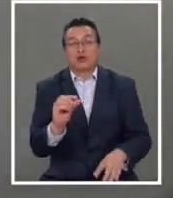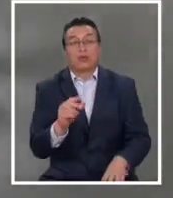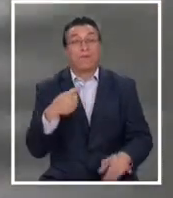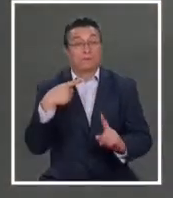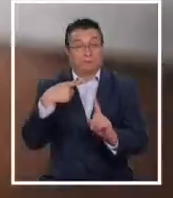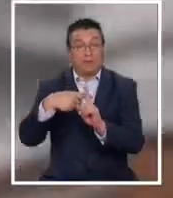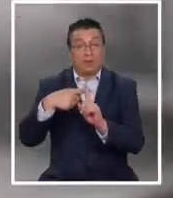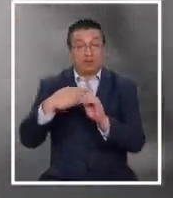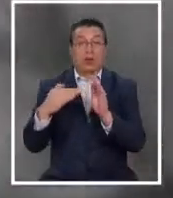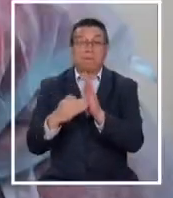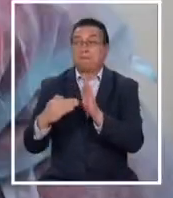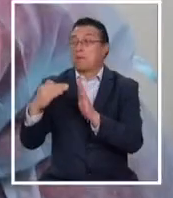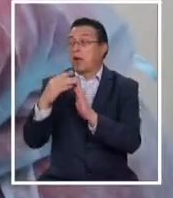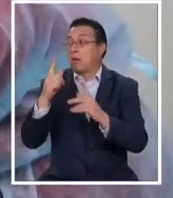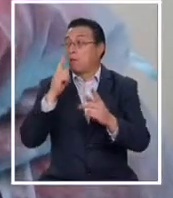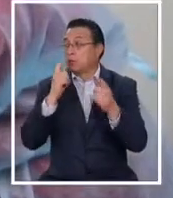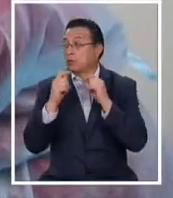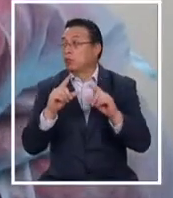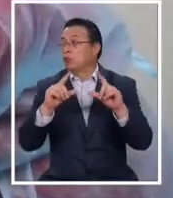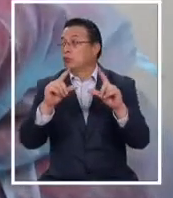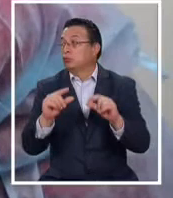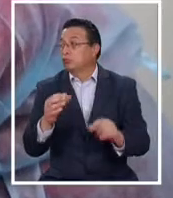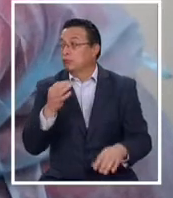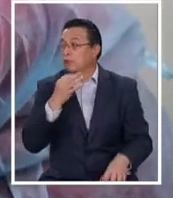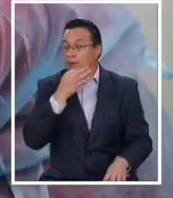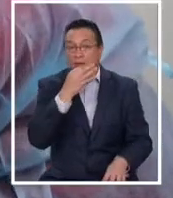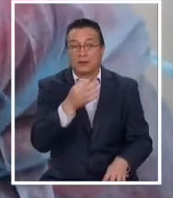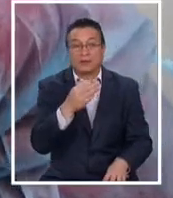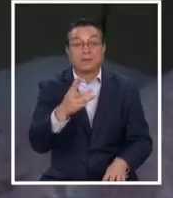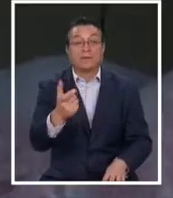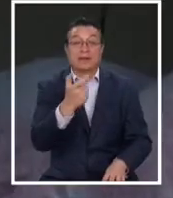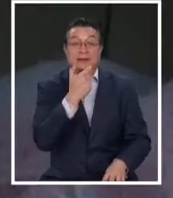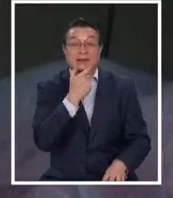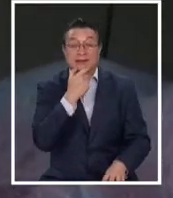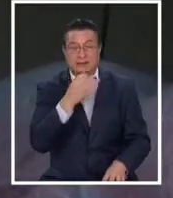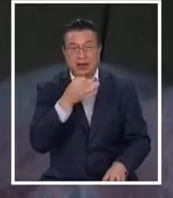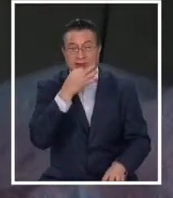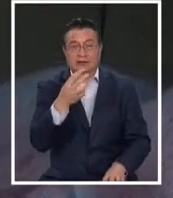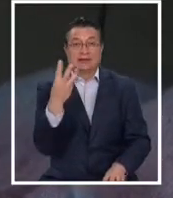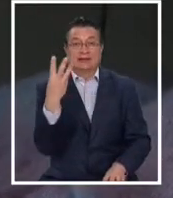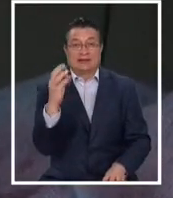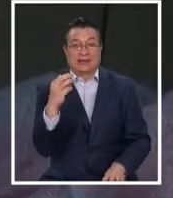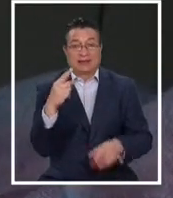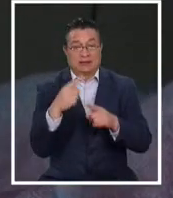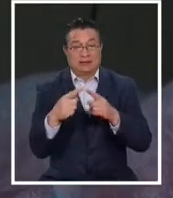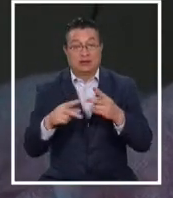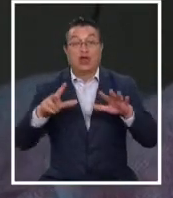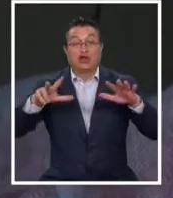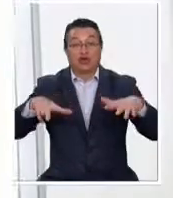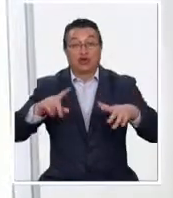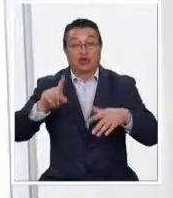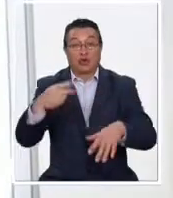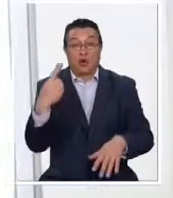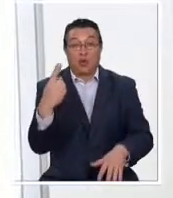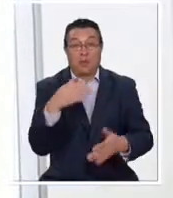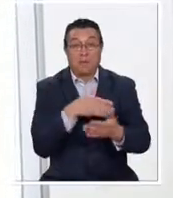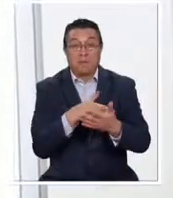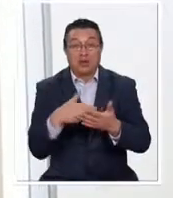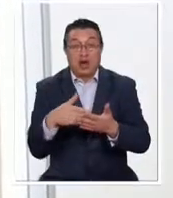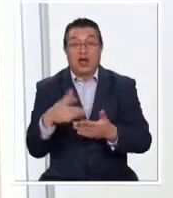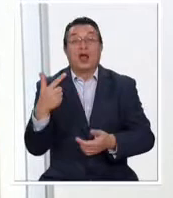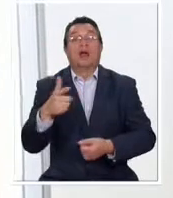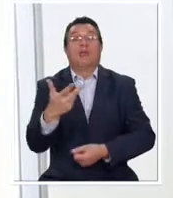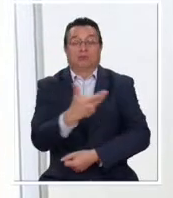beneficio sería mayor que el riesgo según los expertos. En Reino Unido se reportan 30 casos de un total de 18,1 millones de dosis